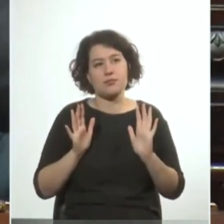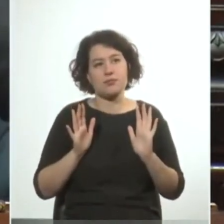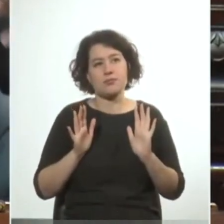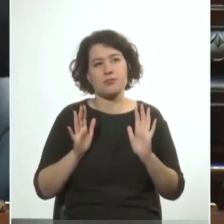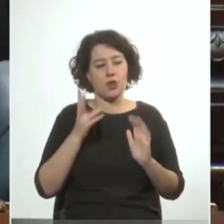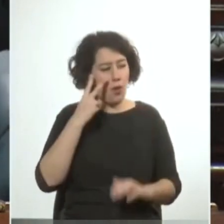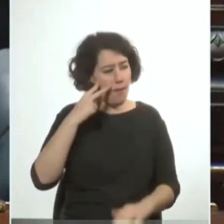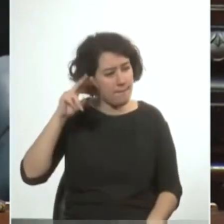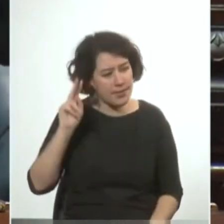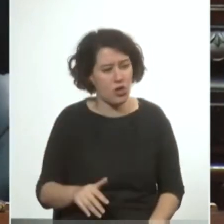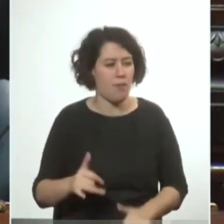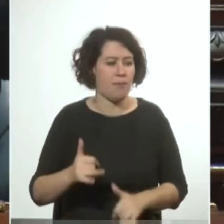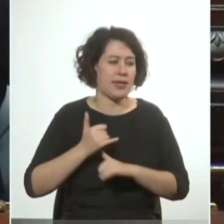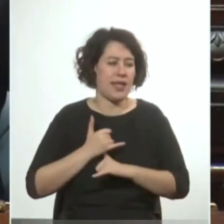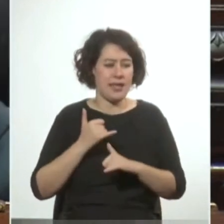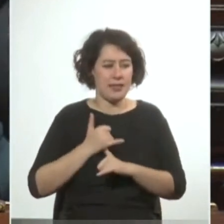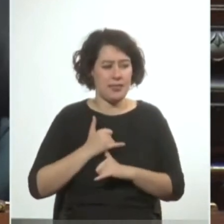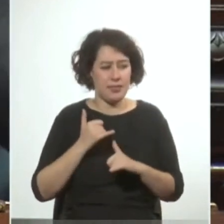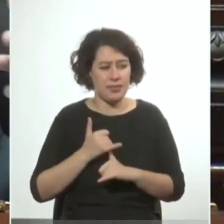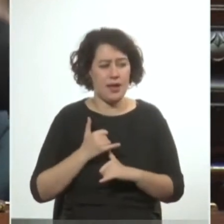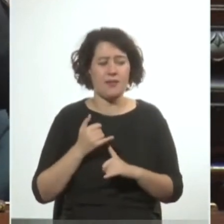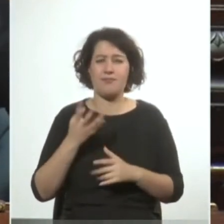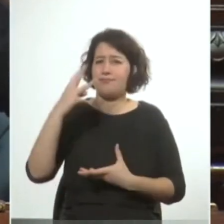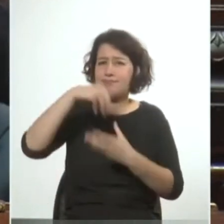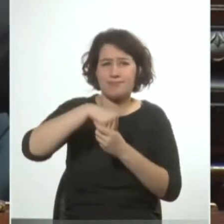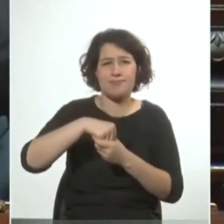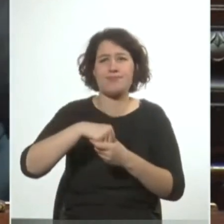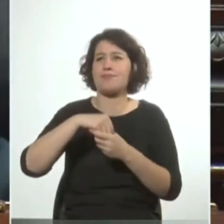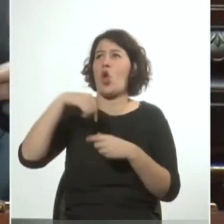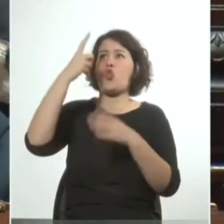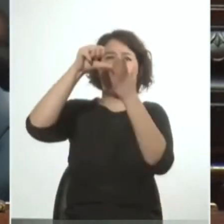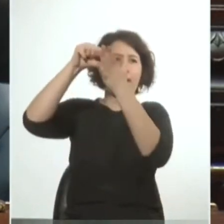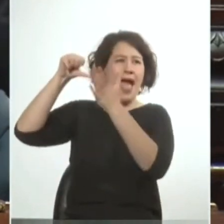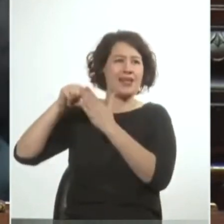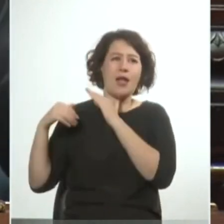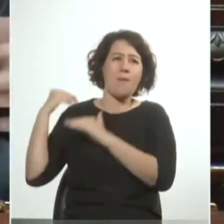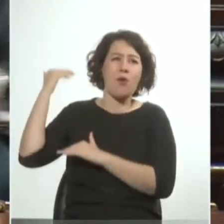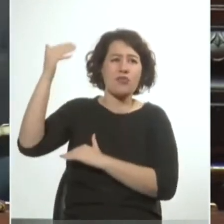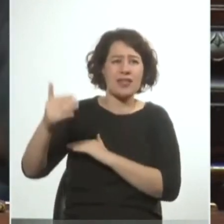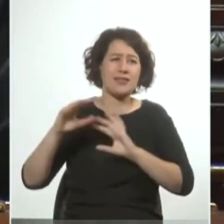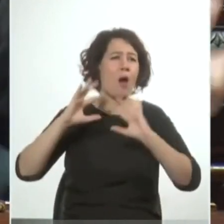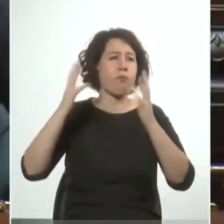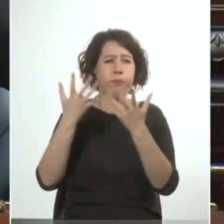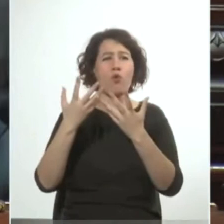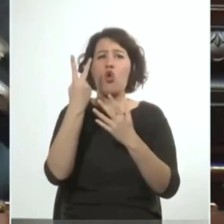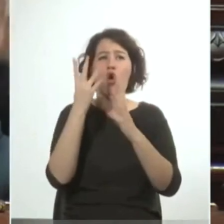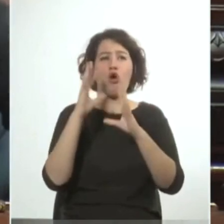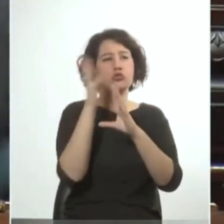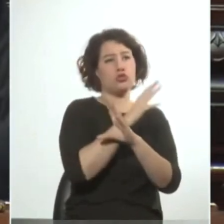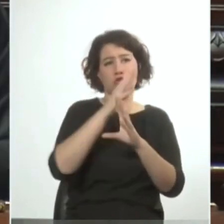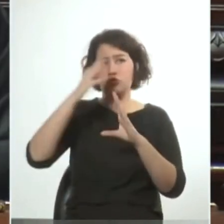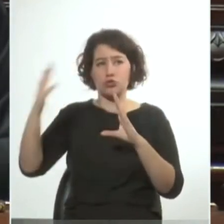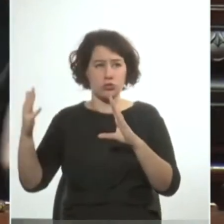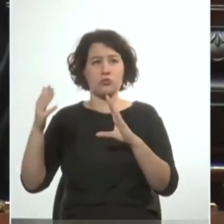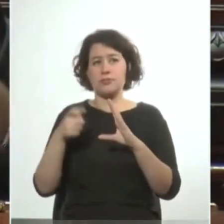posiciones militaristas intervenciones de potencias extranjeras un mundo bipolar por supuesto que todo eso tiene que